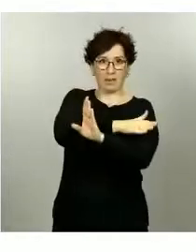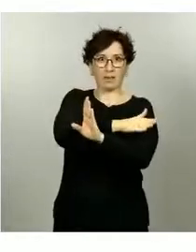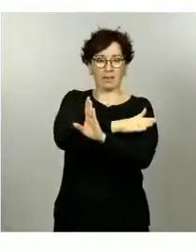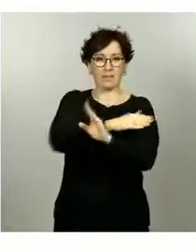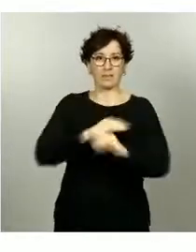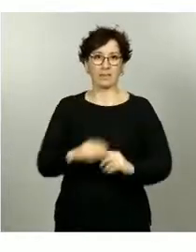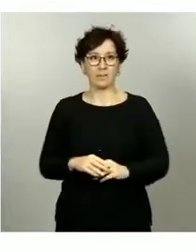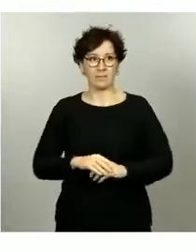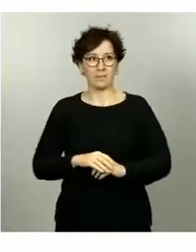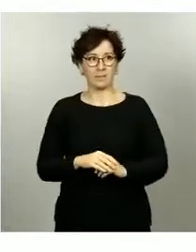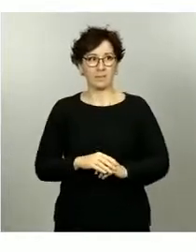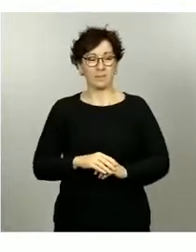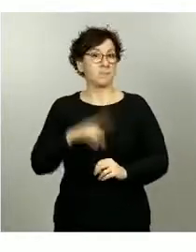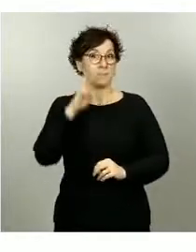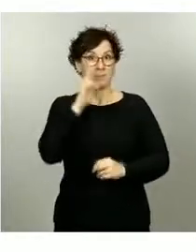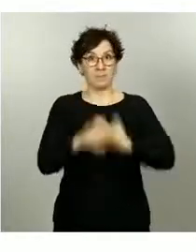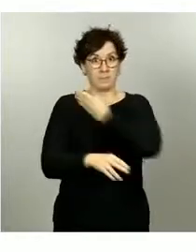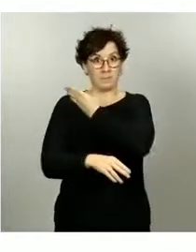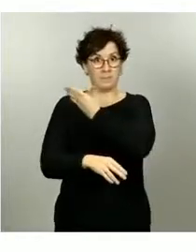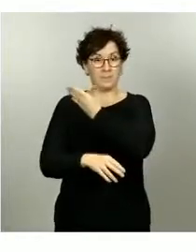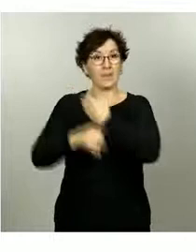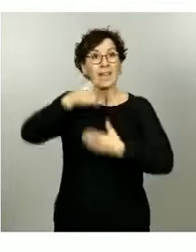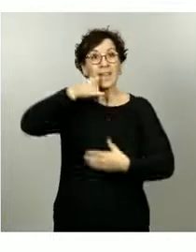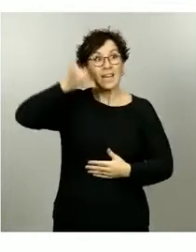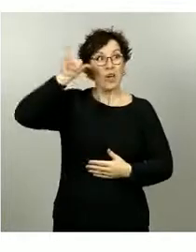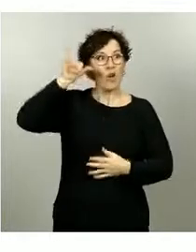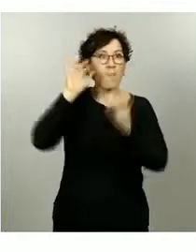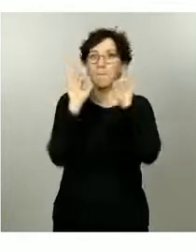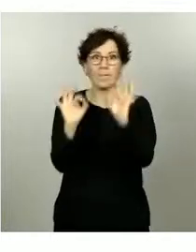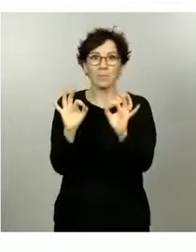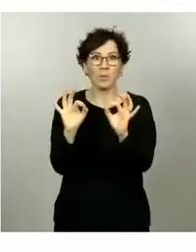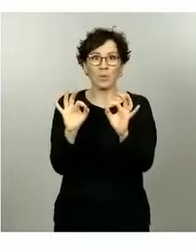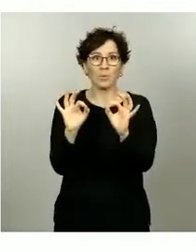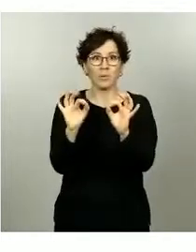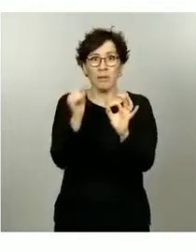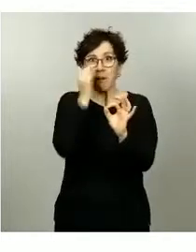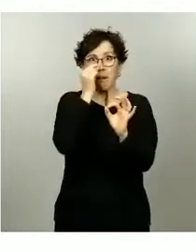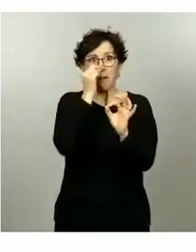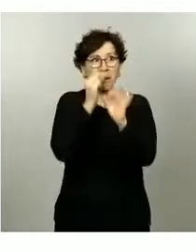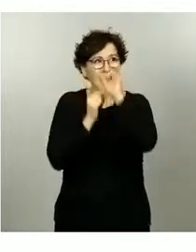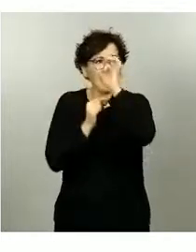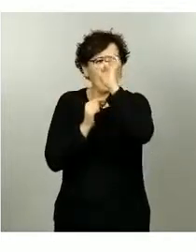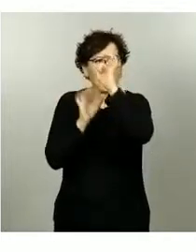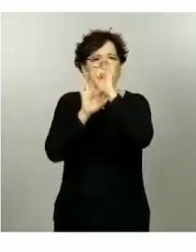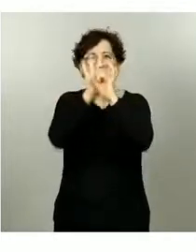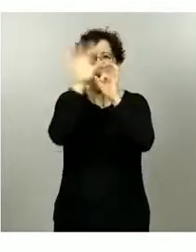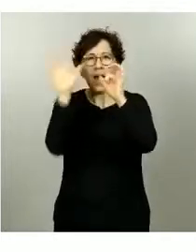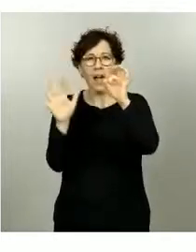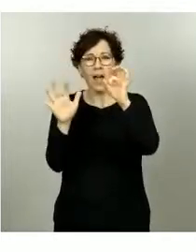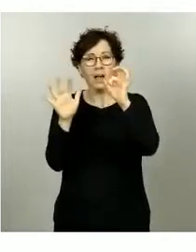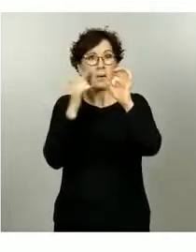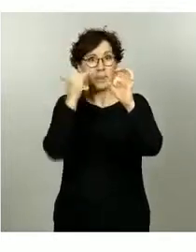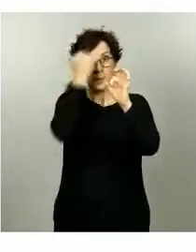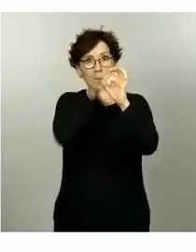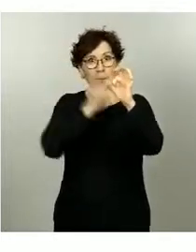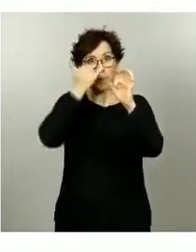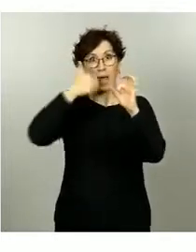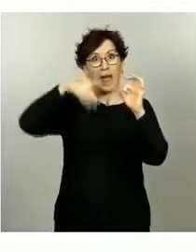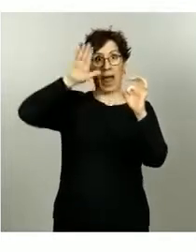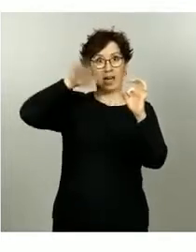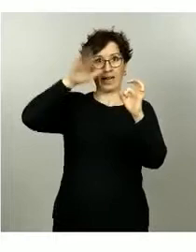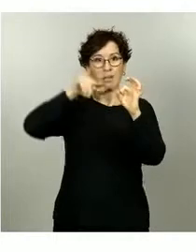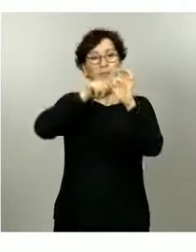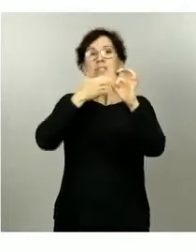mantiene esta misma correlación. Verán, por ejemplo, que la Rioja está en la misma